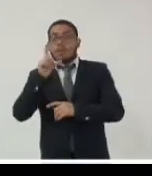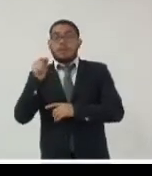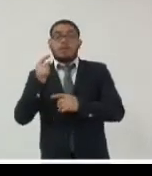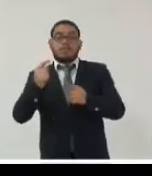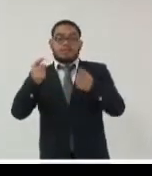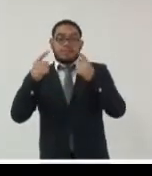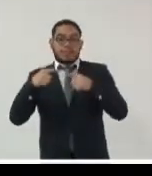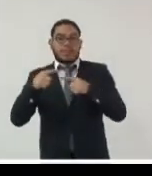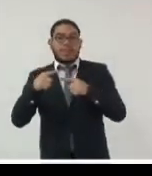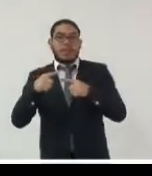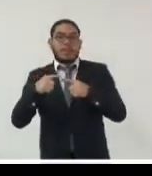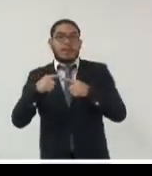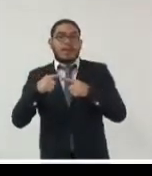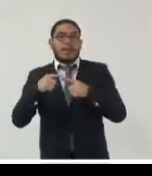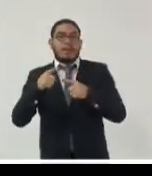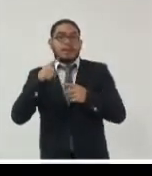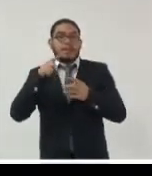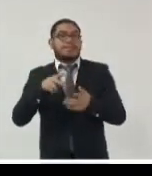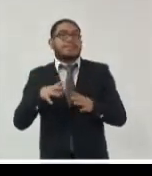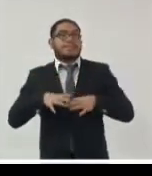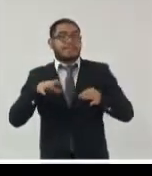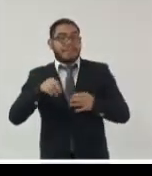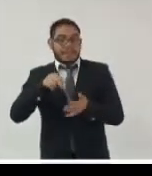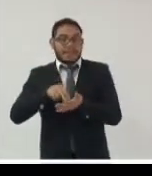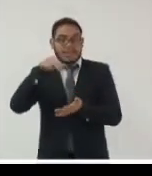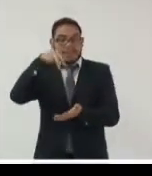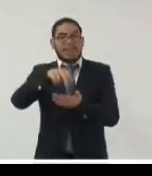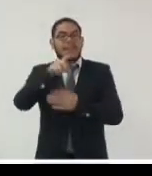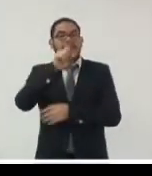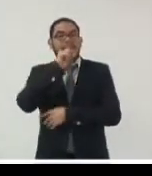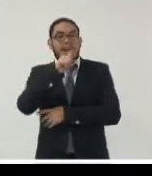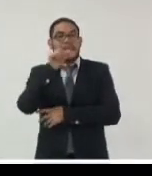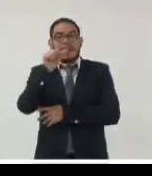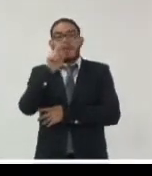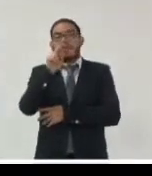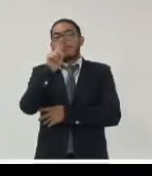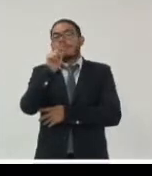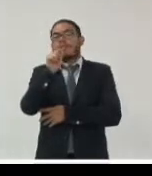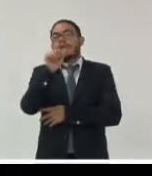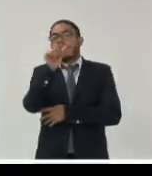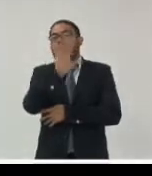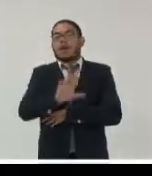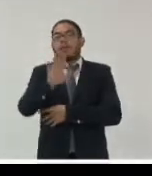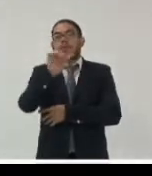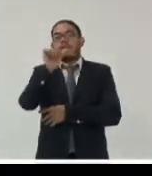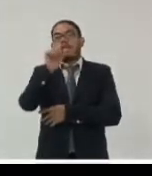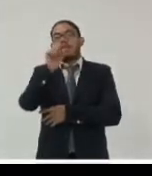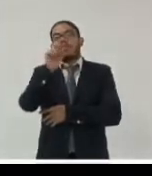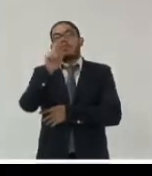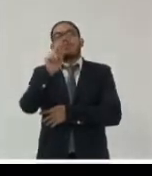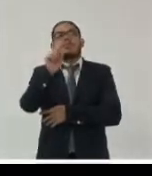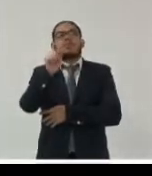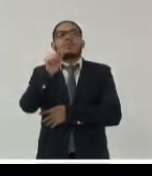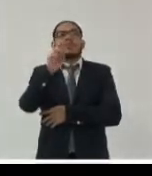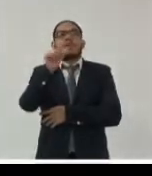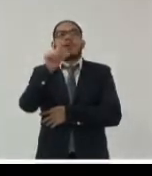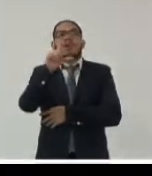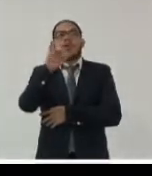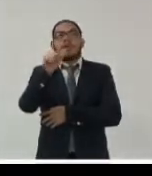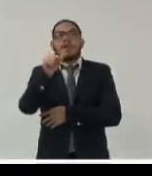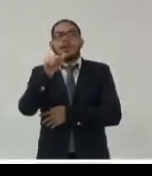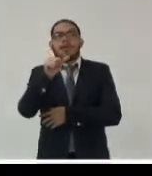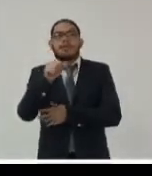australiano la AS 4390 pues que nos ha dado la ISO 15489 el